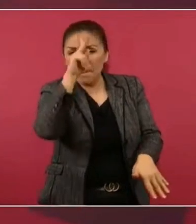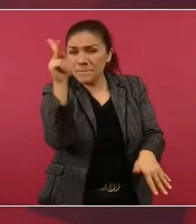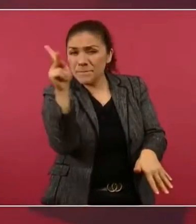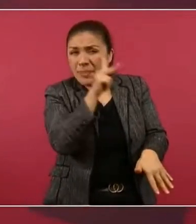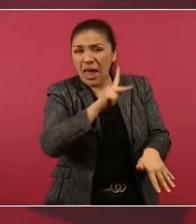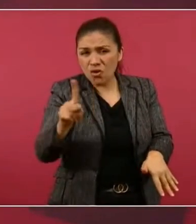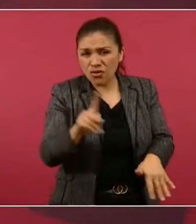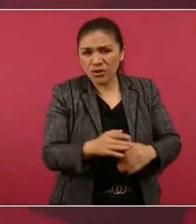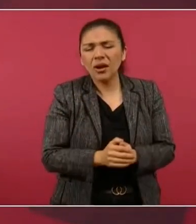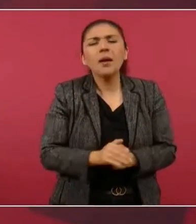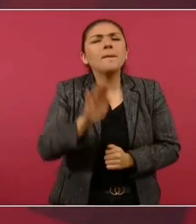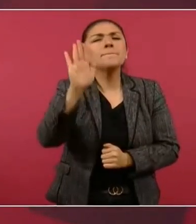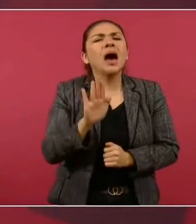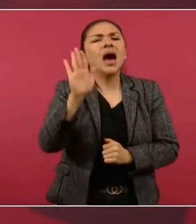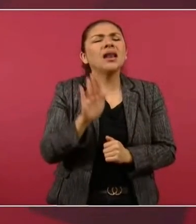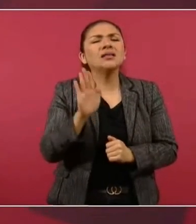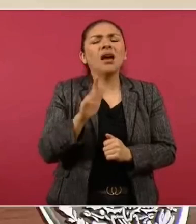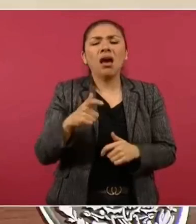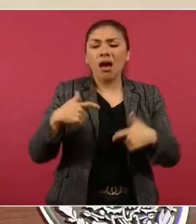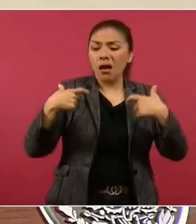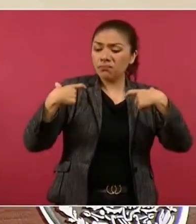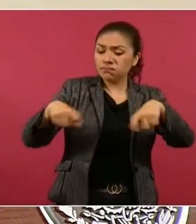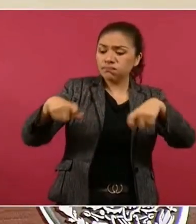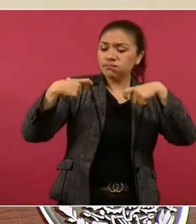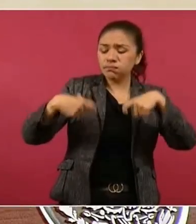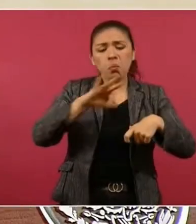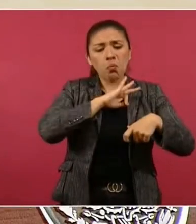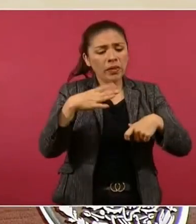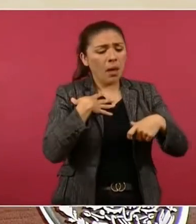como si la riqueza fuese contagiosa o permeable,